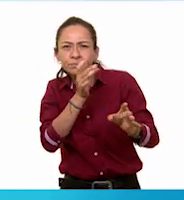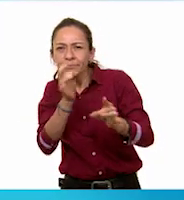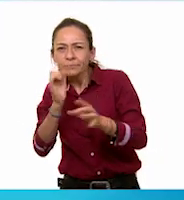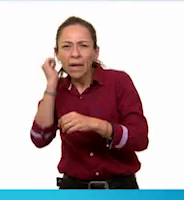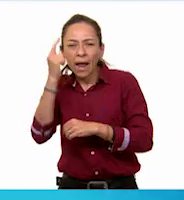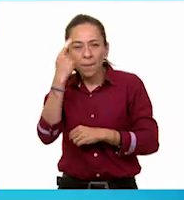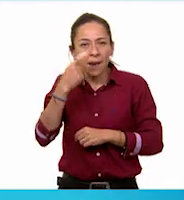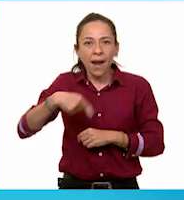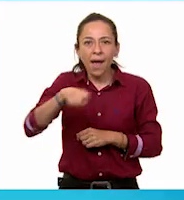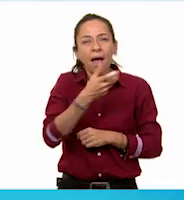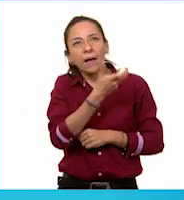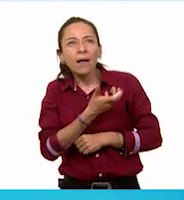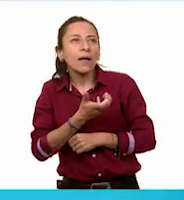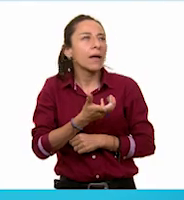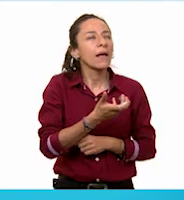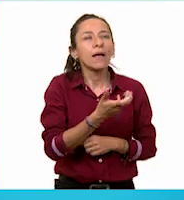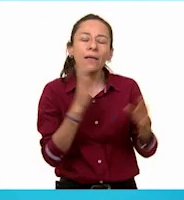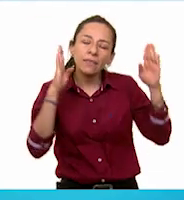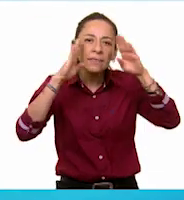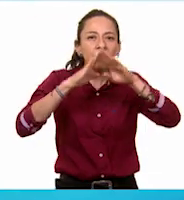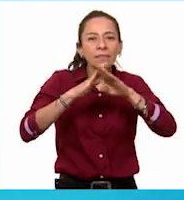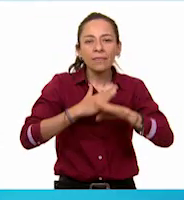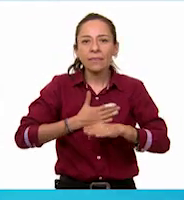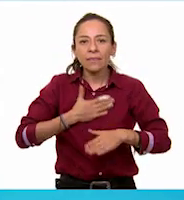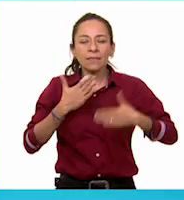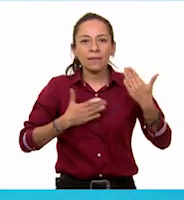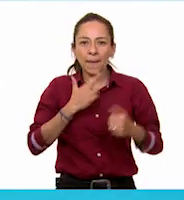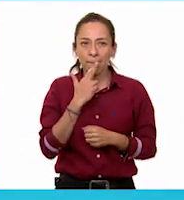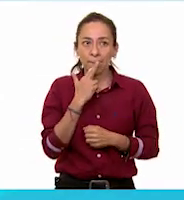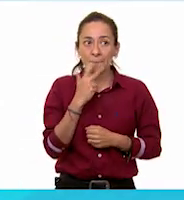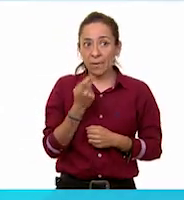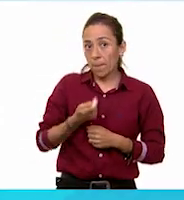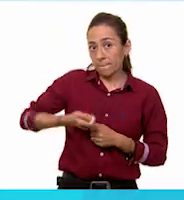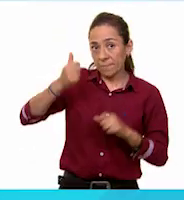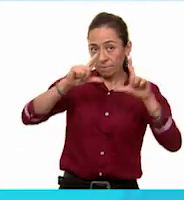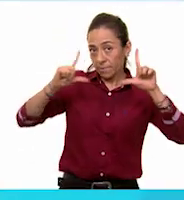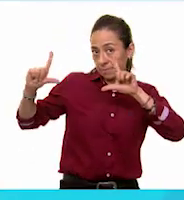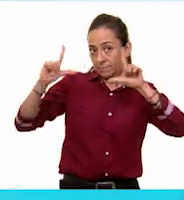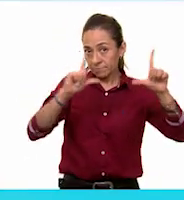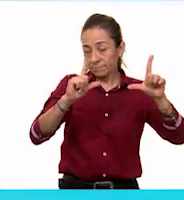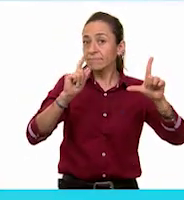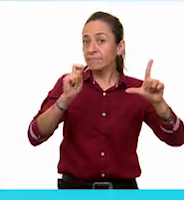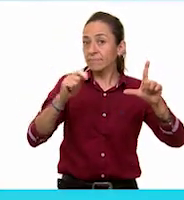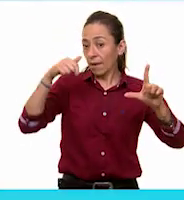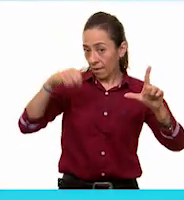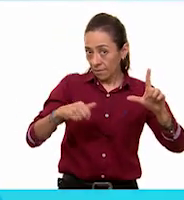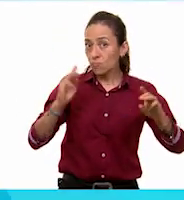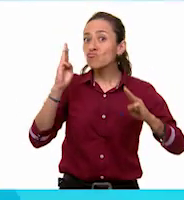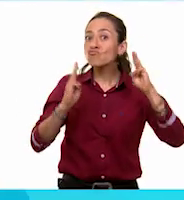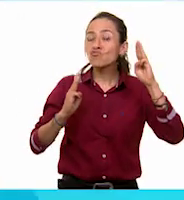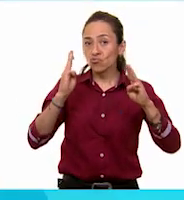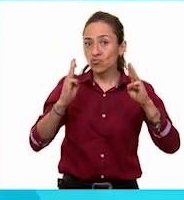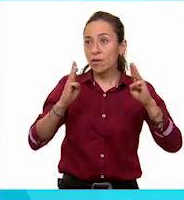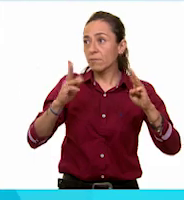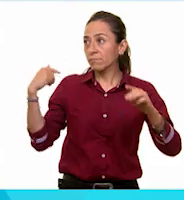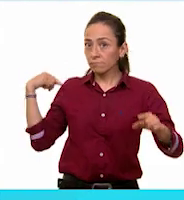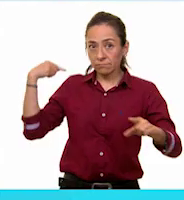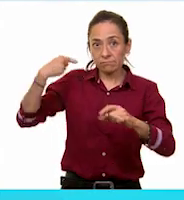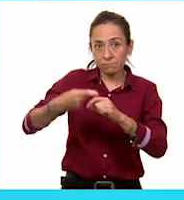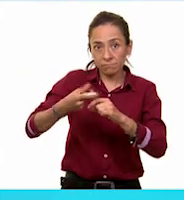pasen mejor. Y en primer lugar, puse este letrero que dice, Bienvenidos al museo de mi aprendizaje.